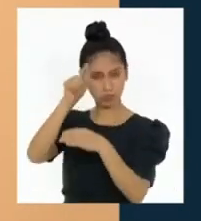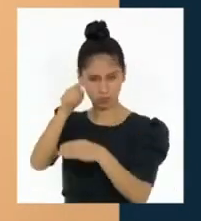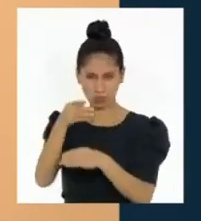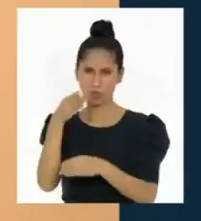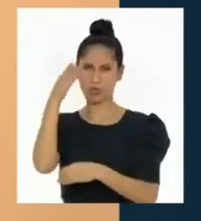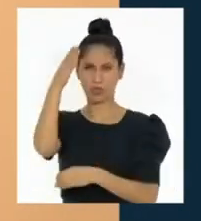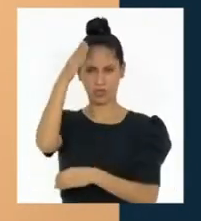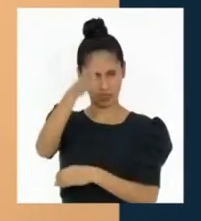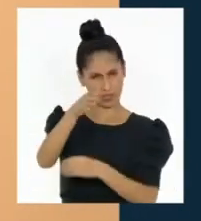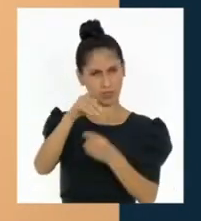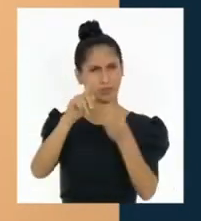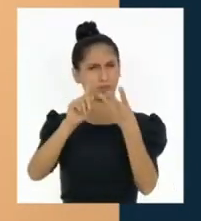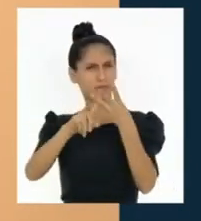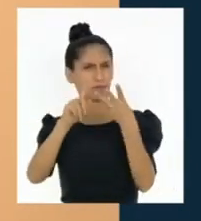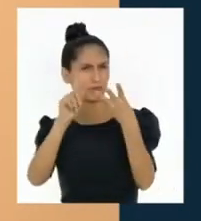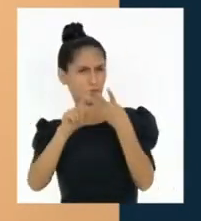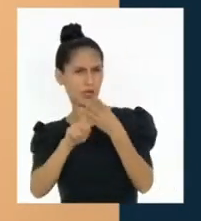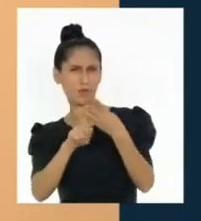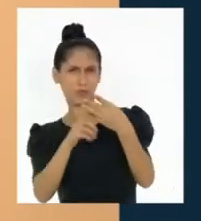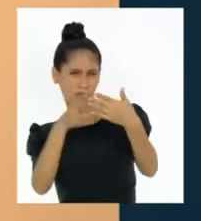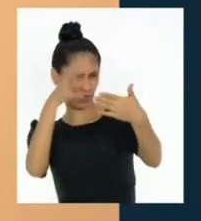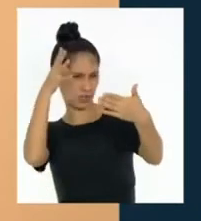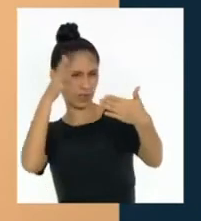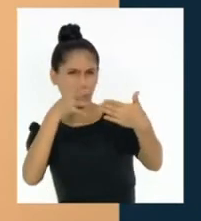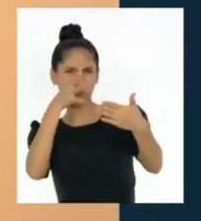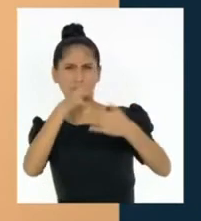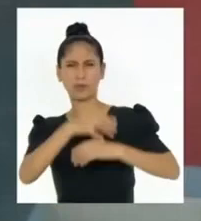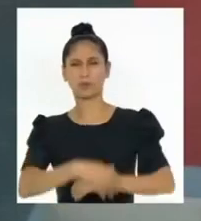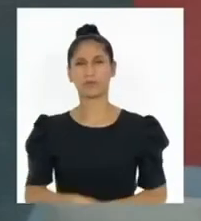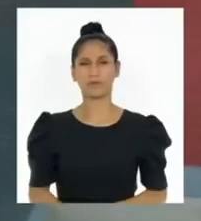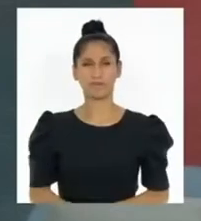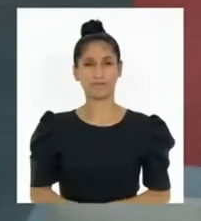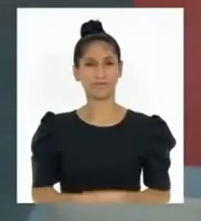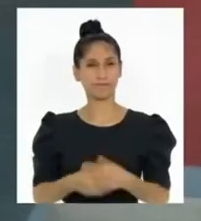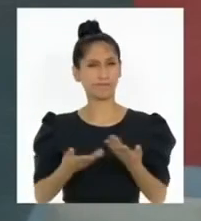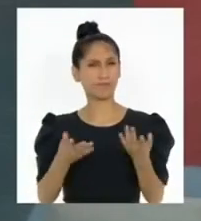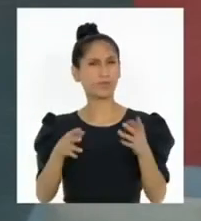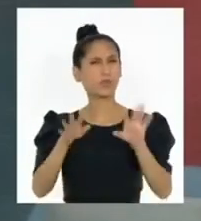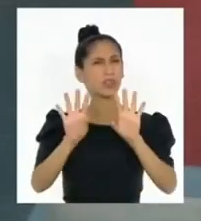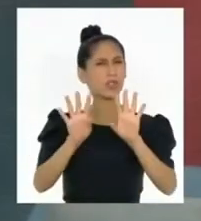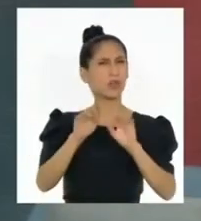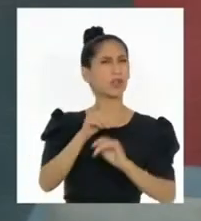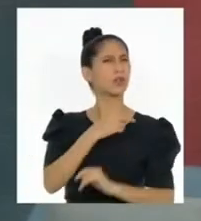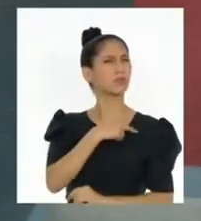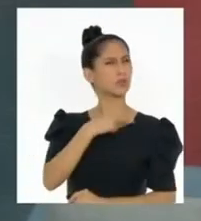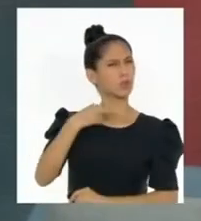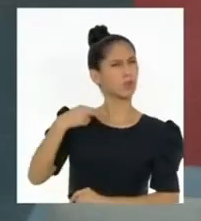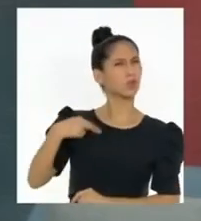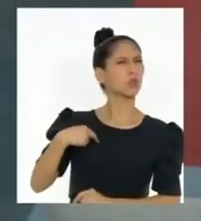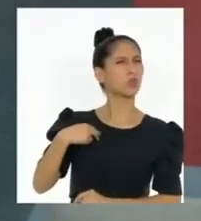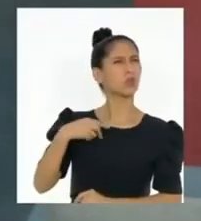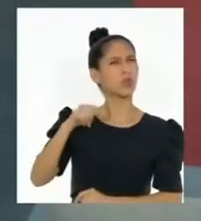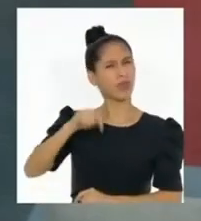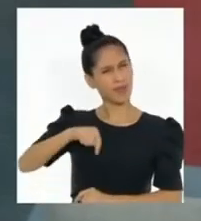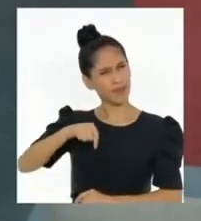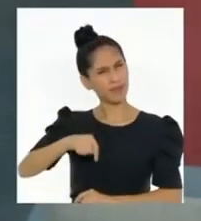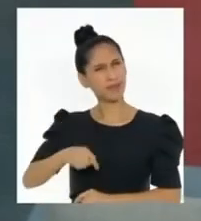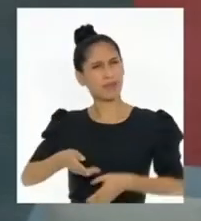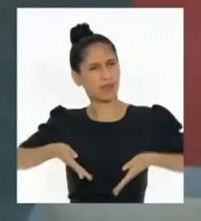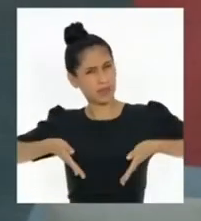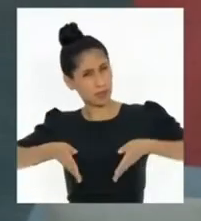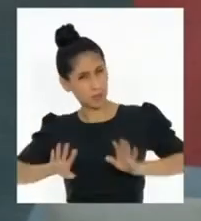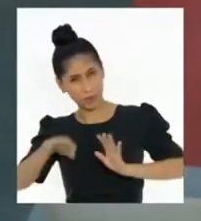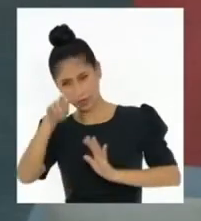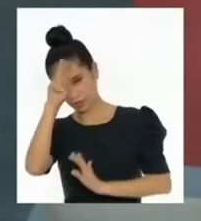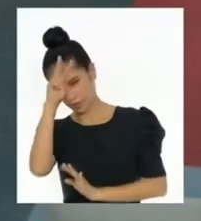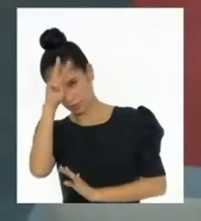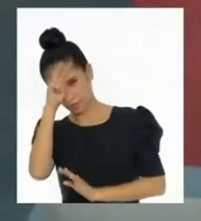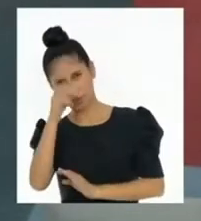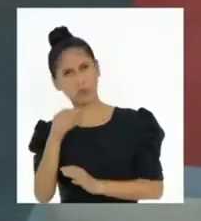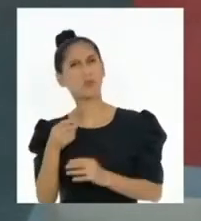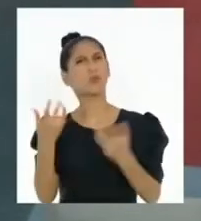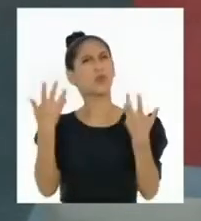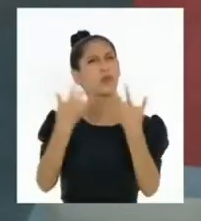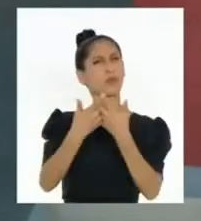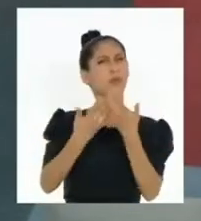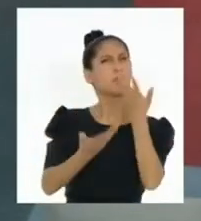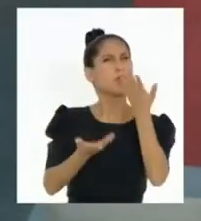nuestro respaldo y bajo nuestra vigilancia. Y como ciudadanas y ciudadanos, también podemos involucrarnos de otras formas.